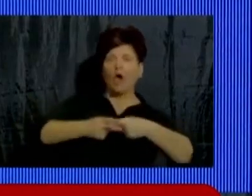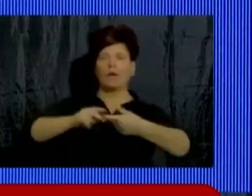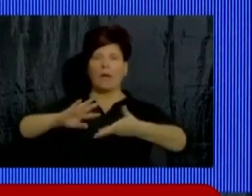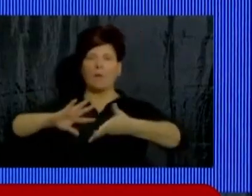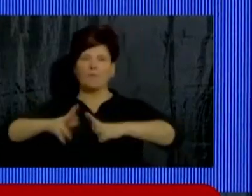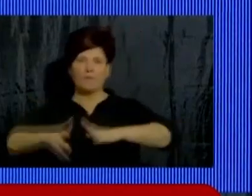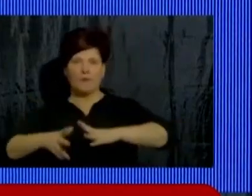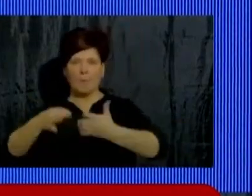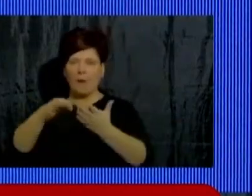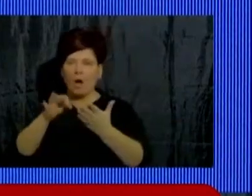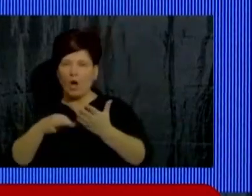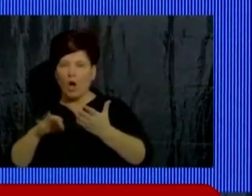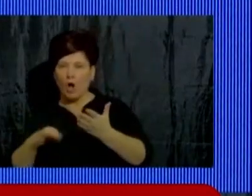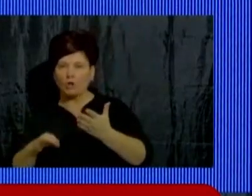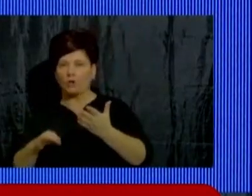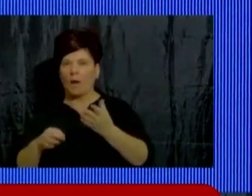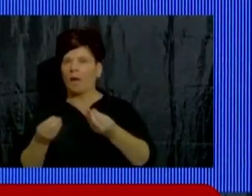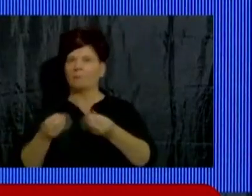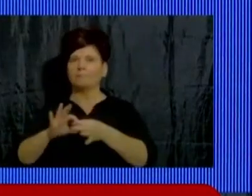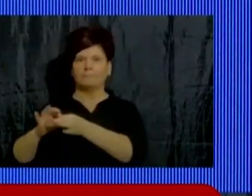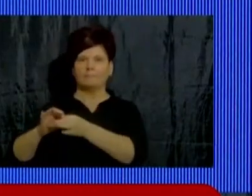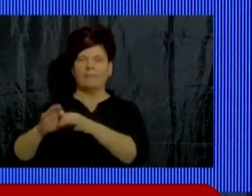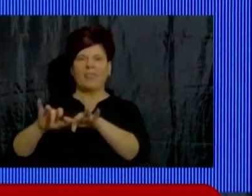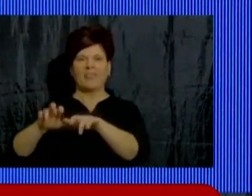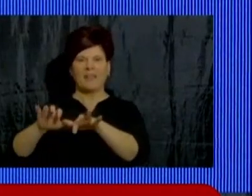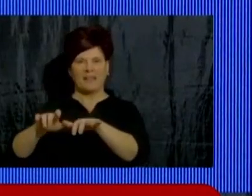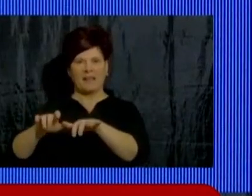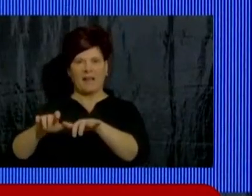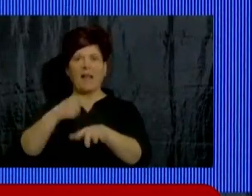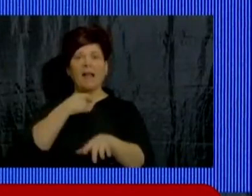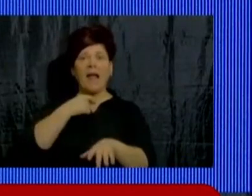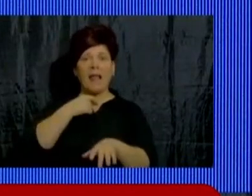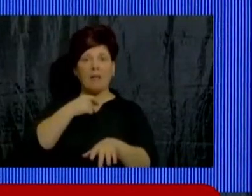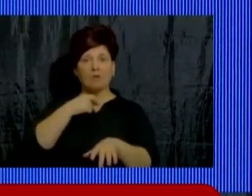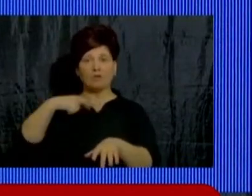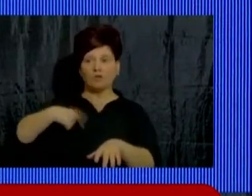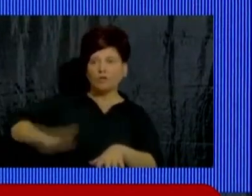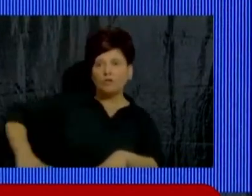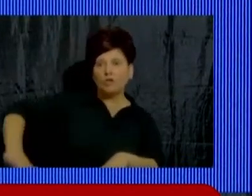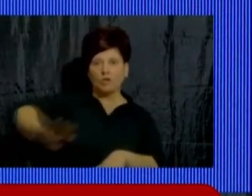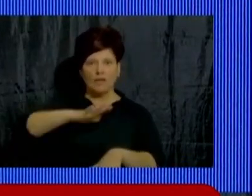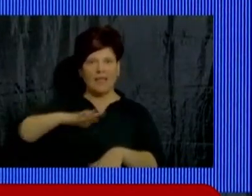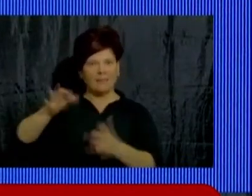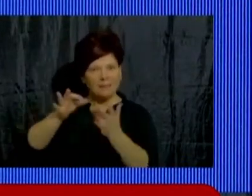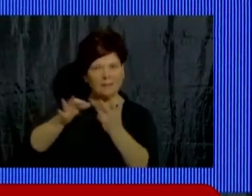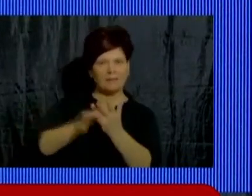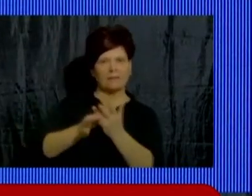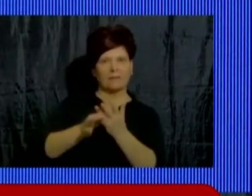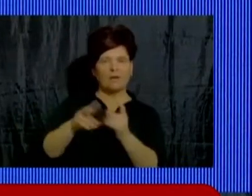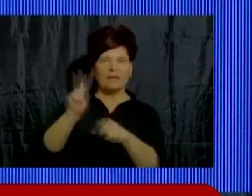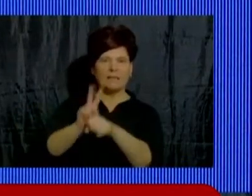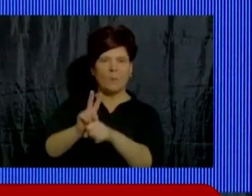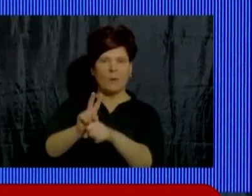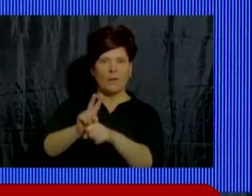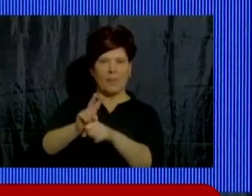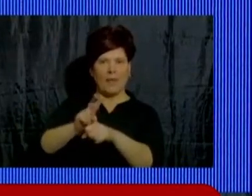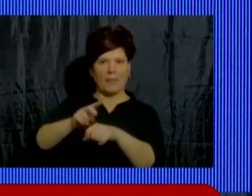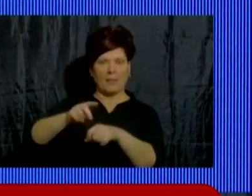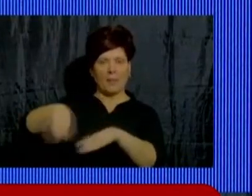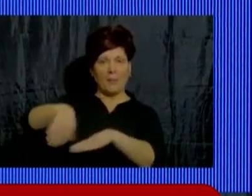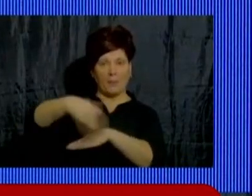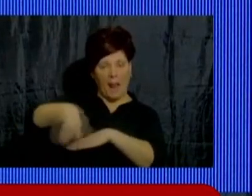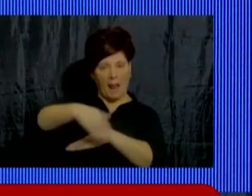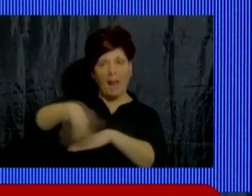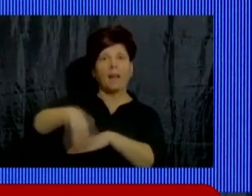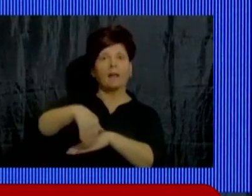control a través de actas digitales. Queremos que la sociedad se involucre con la seguridad vial. Vamos a continuar potenciando la educación